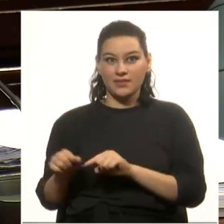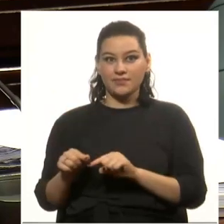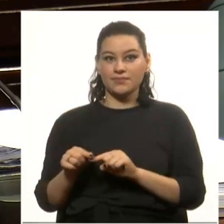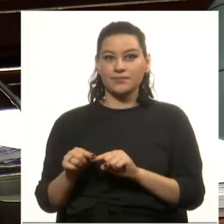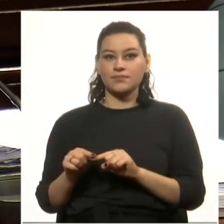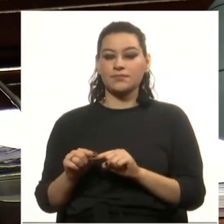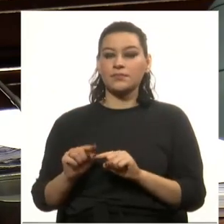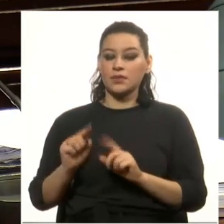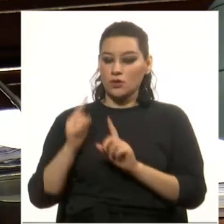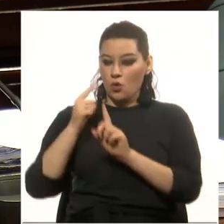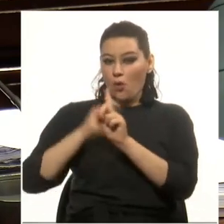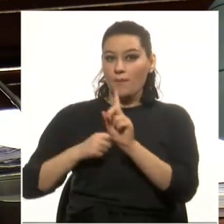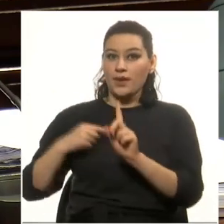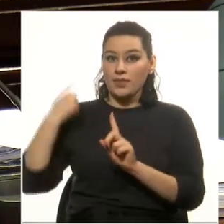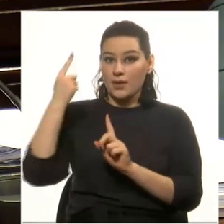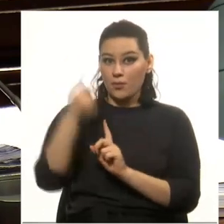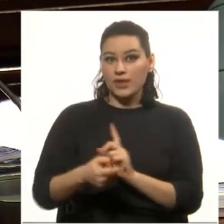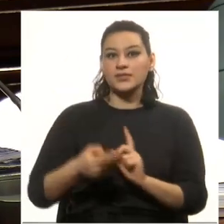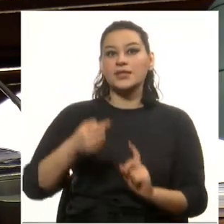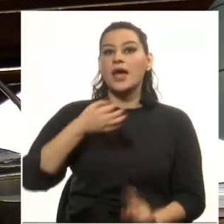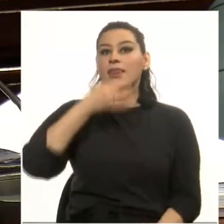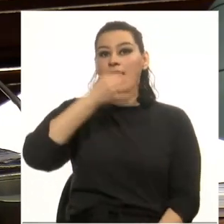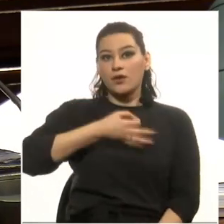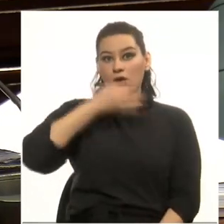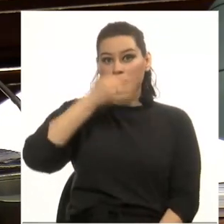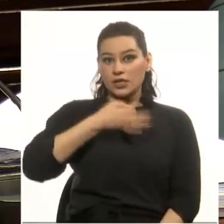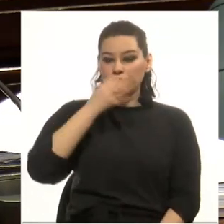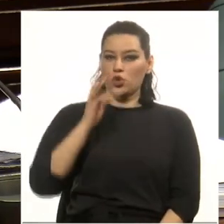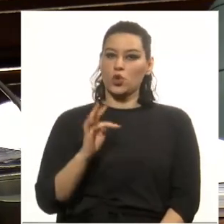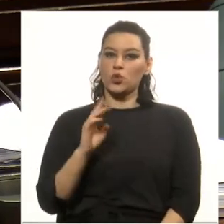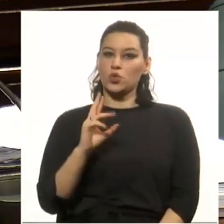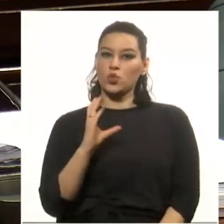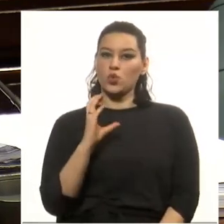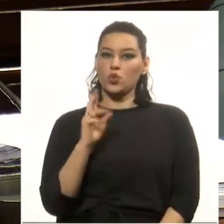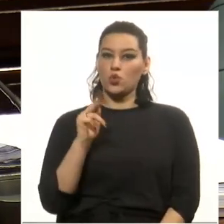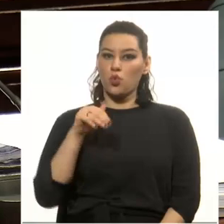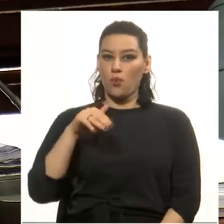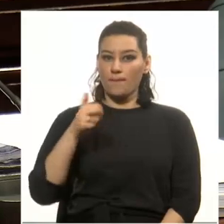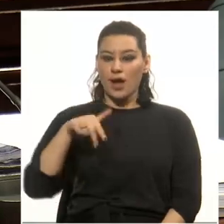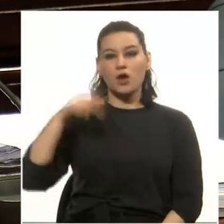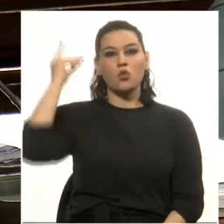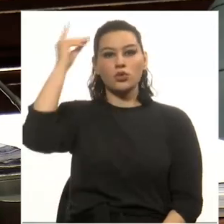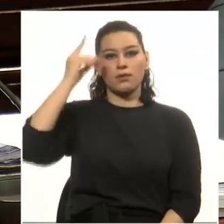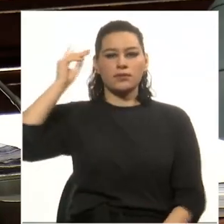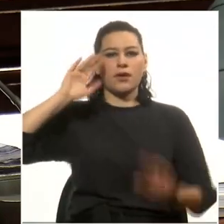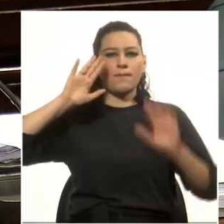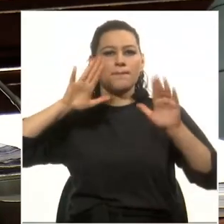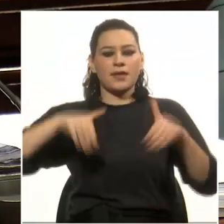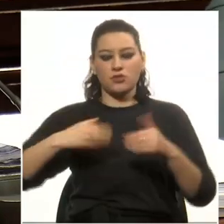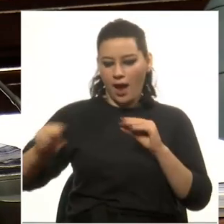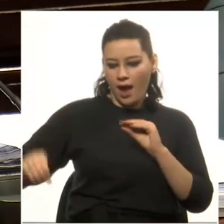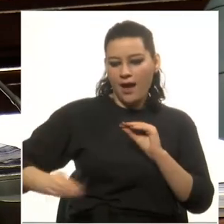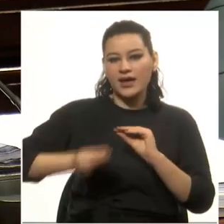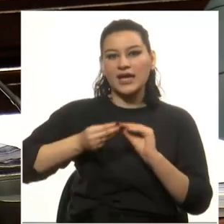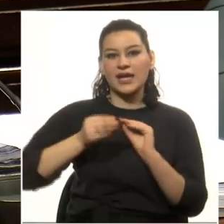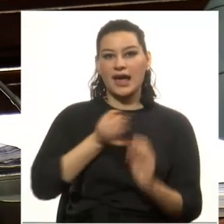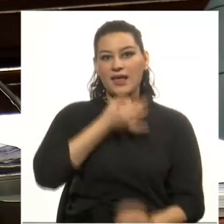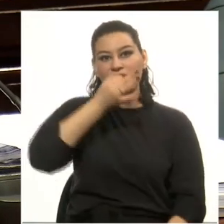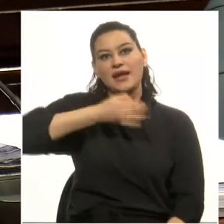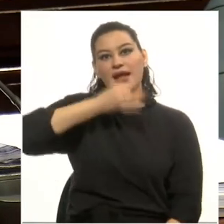Un mes después del Congreso de Tucumán, un diputado indudablemente patriota le hace agregar a la declaración